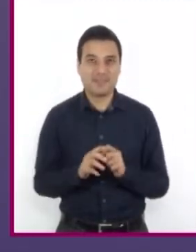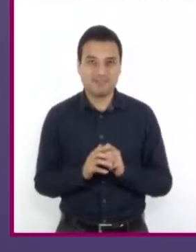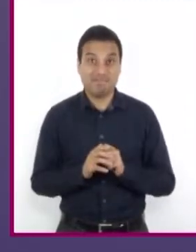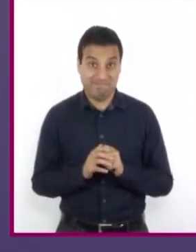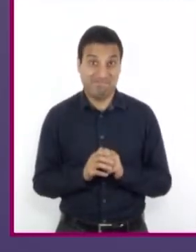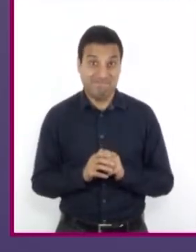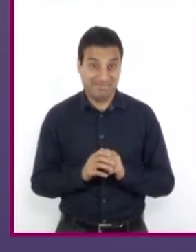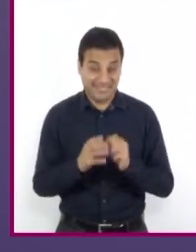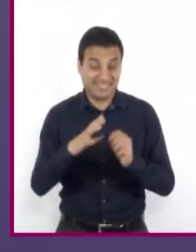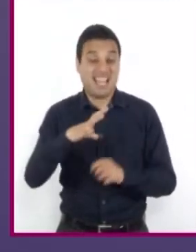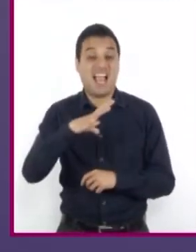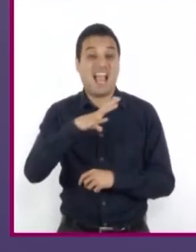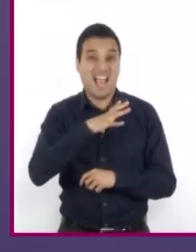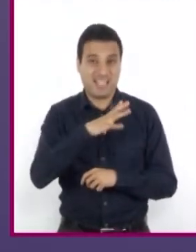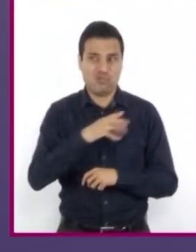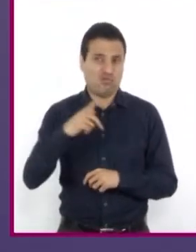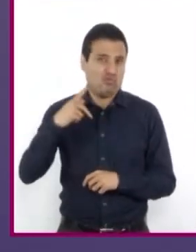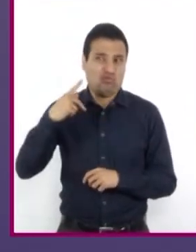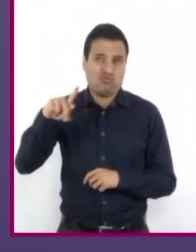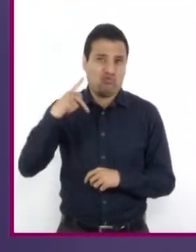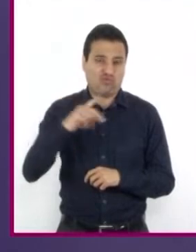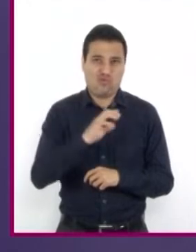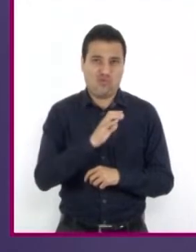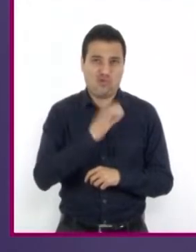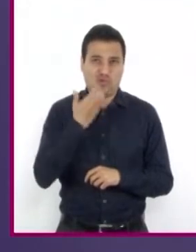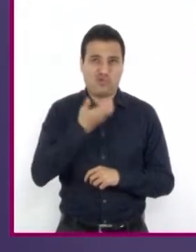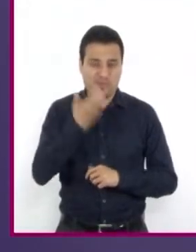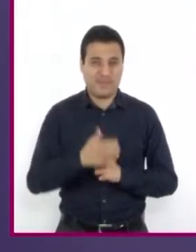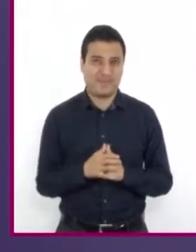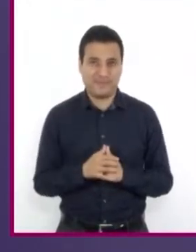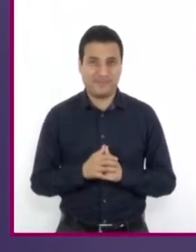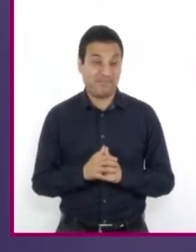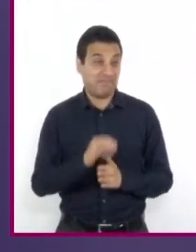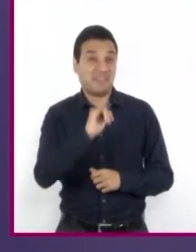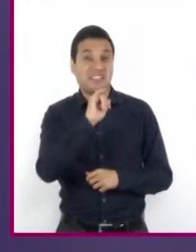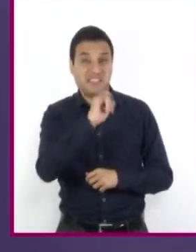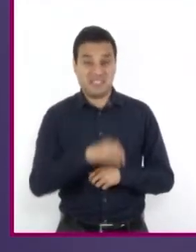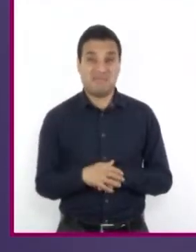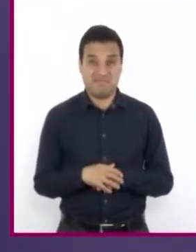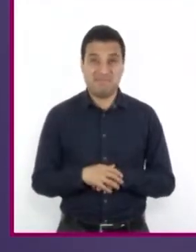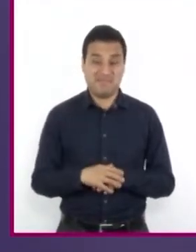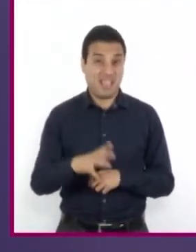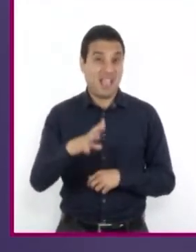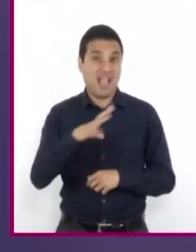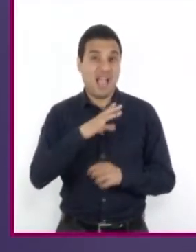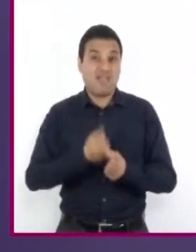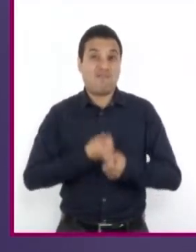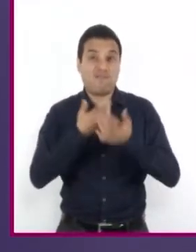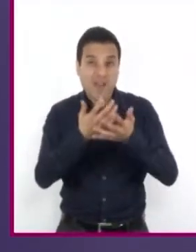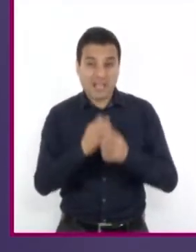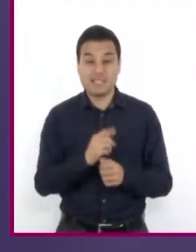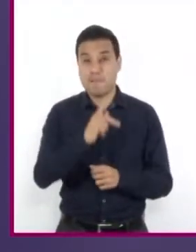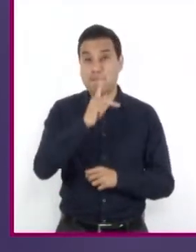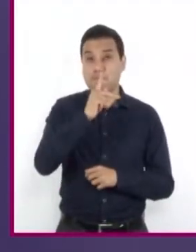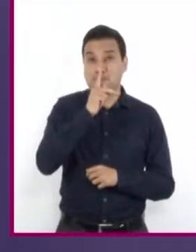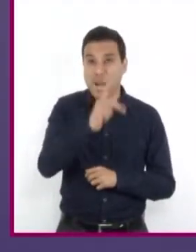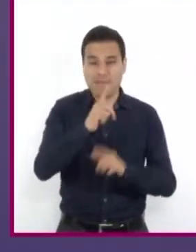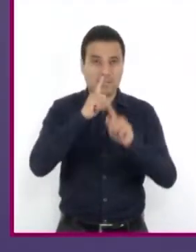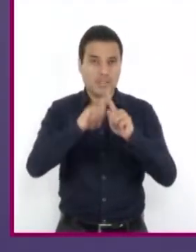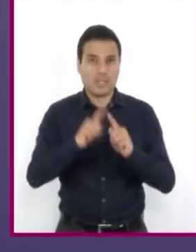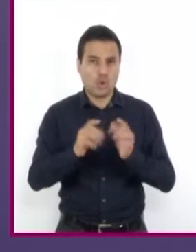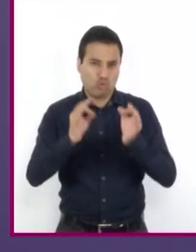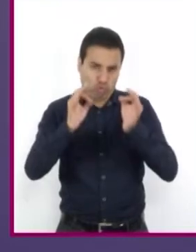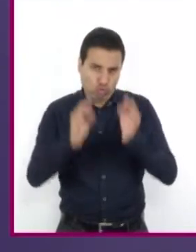semejantes y de uso compartido. Así es, y existen expresiones similares ya que todos tenemos como base el español.